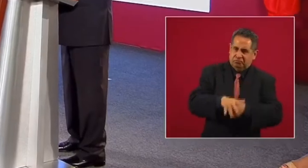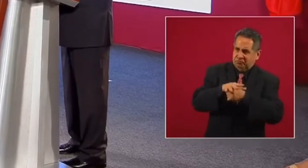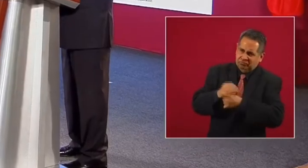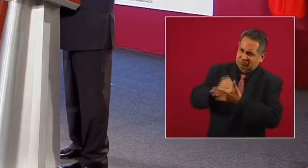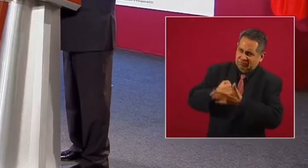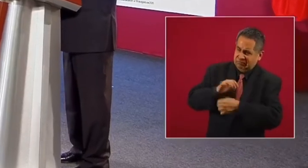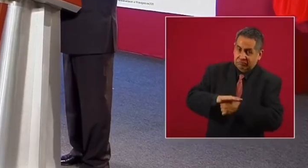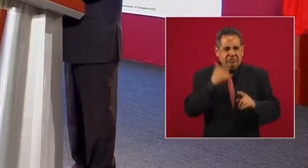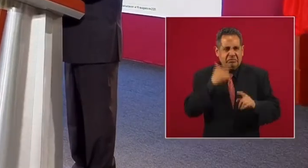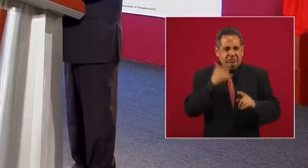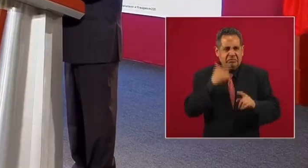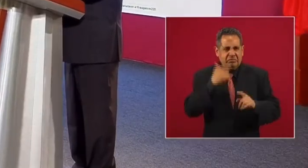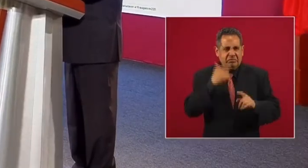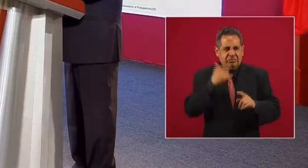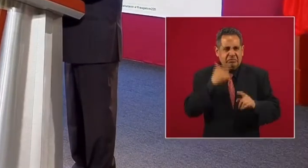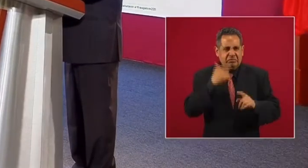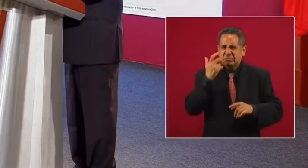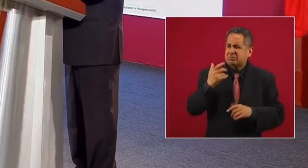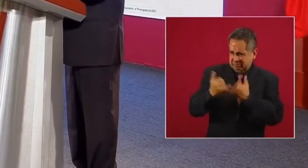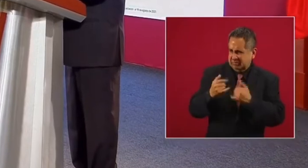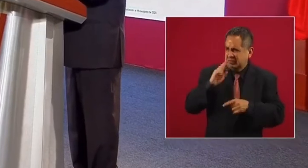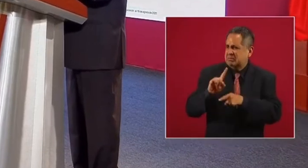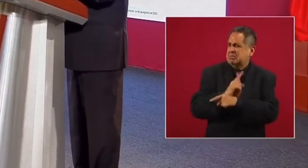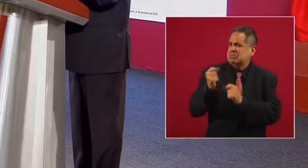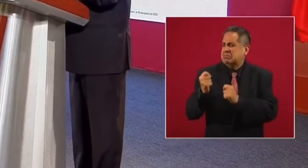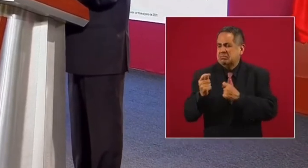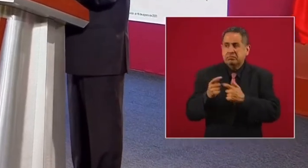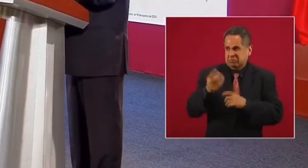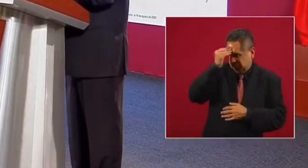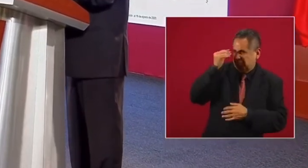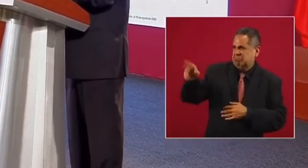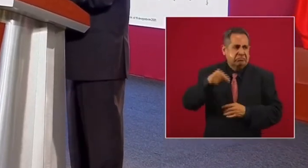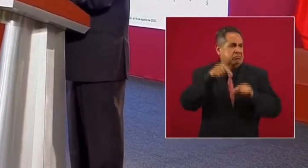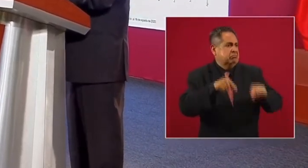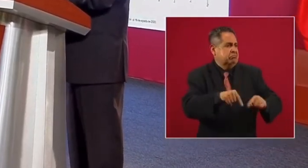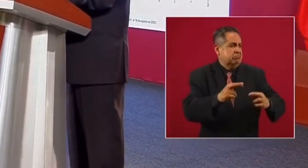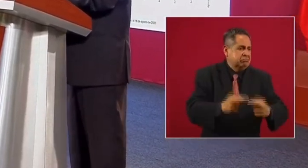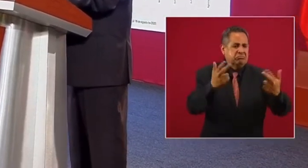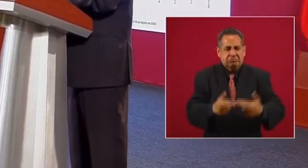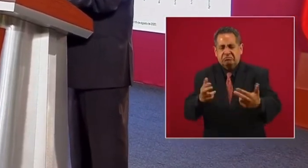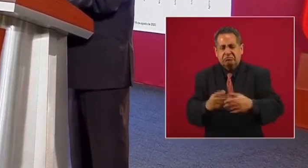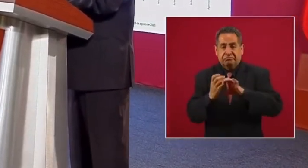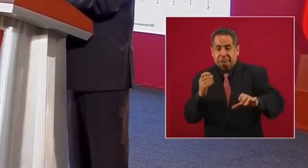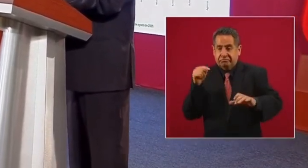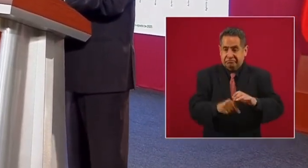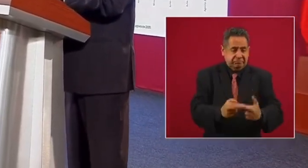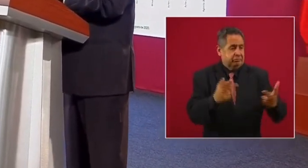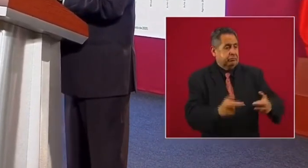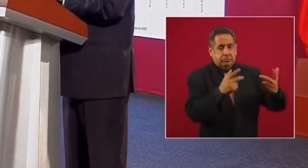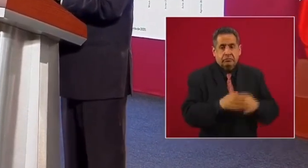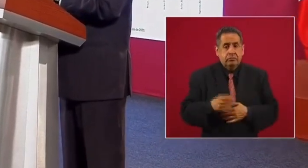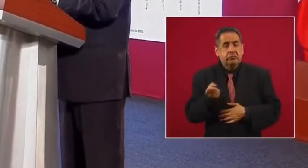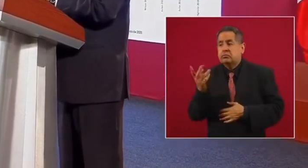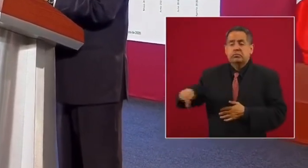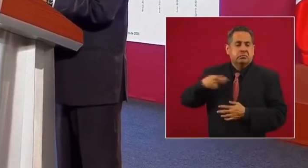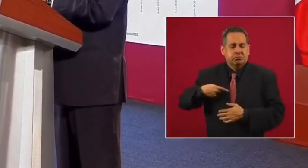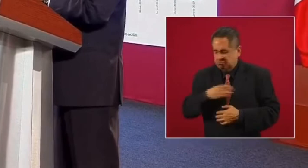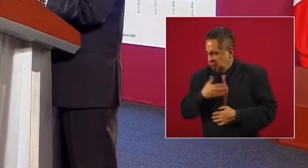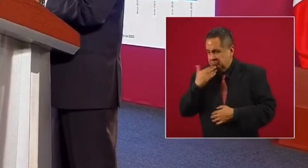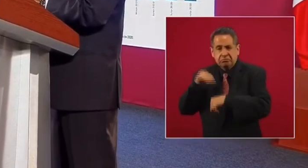fuertes que hicieron jugar a las vencidas, y hubo sabotaje, nos rompían los ductos, y la gente se portó muy bien,